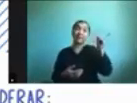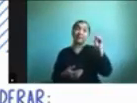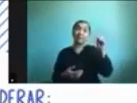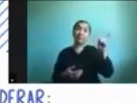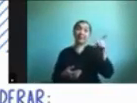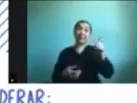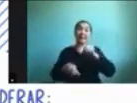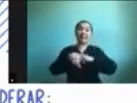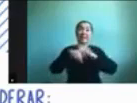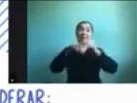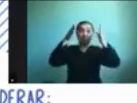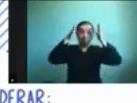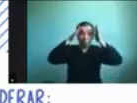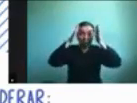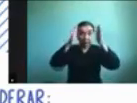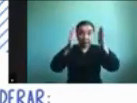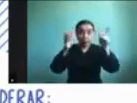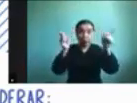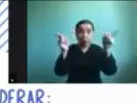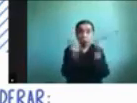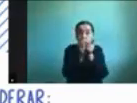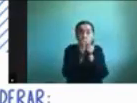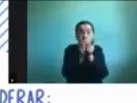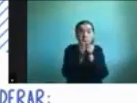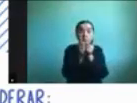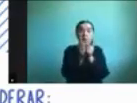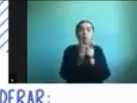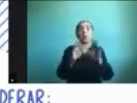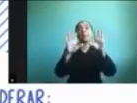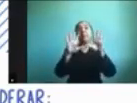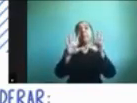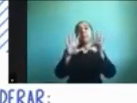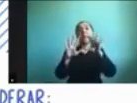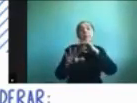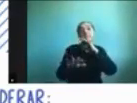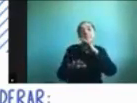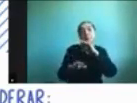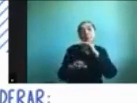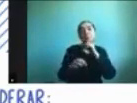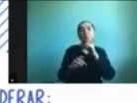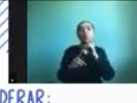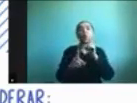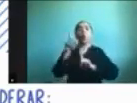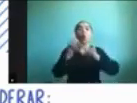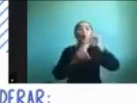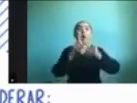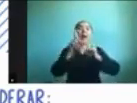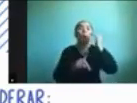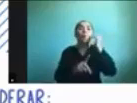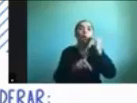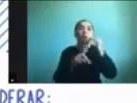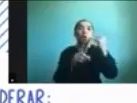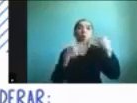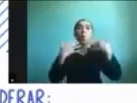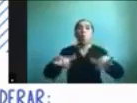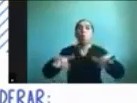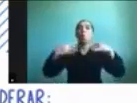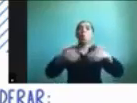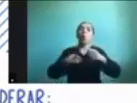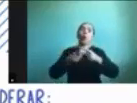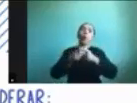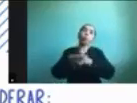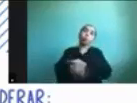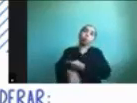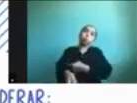muchísimo más cortos entonces trabajar 10 minutos con algunos de estos chicos o chicas va a ser muy largo el tiempo de